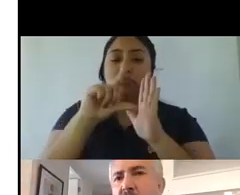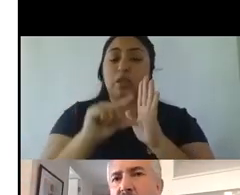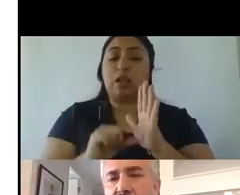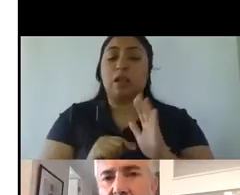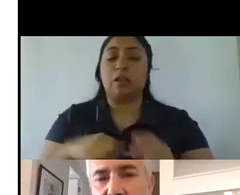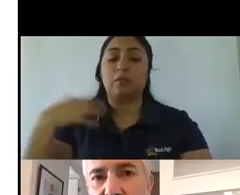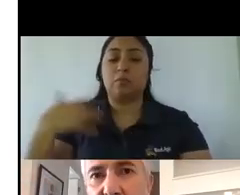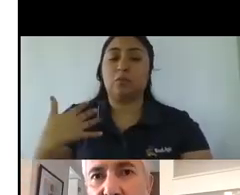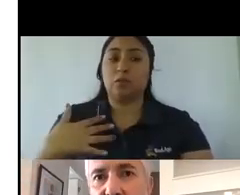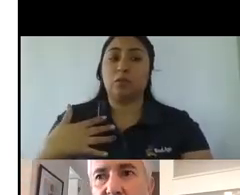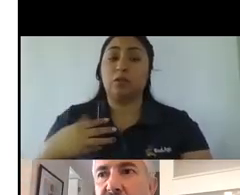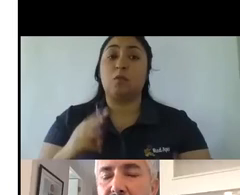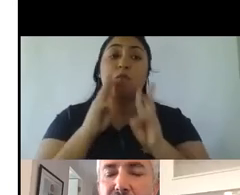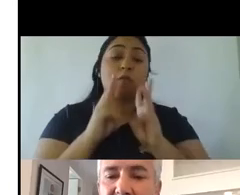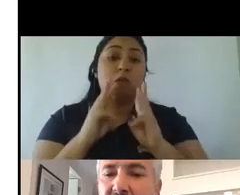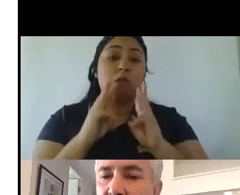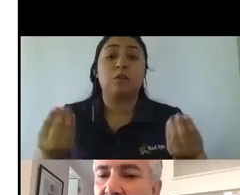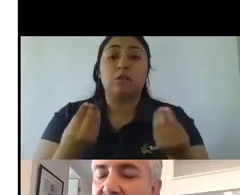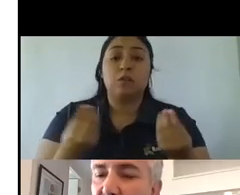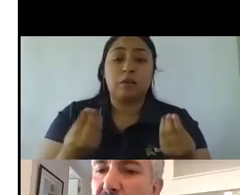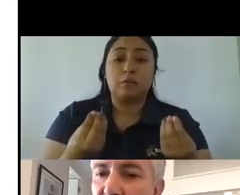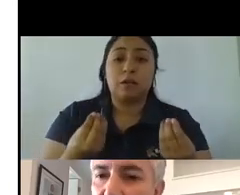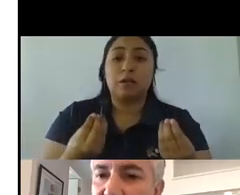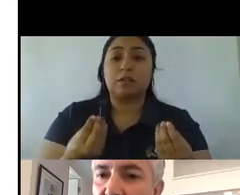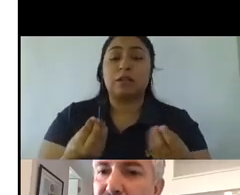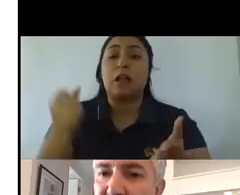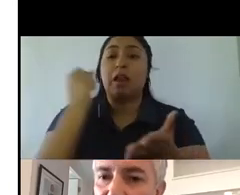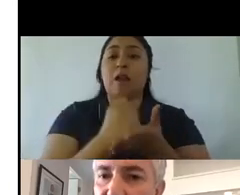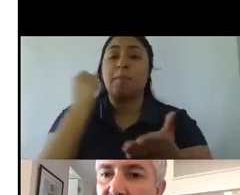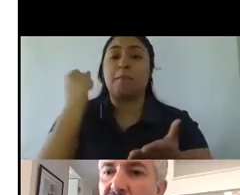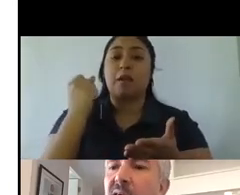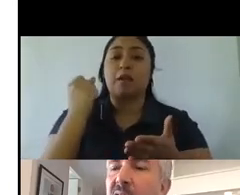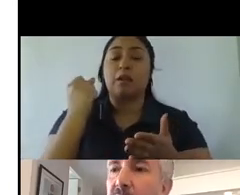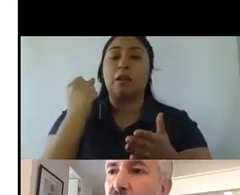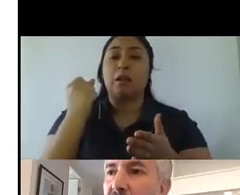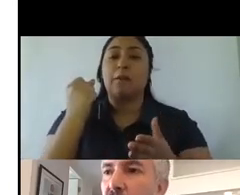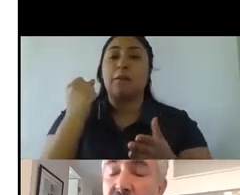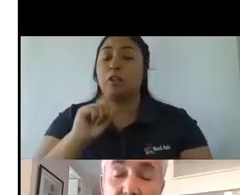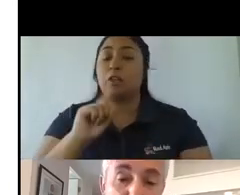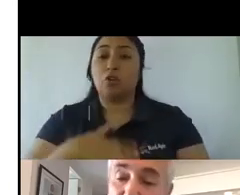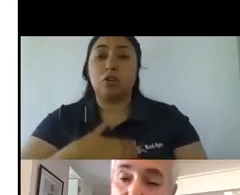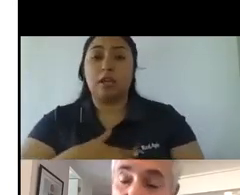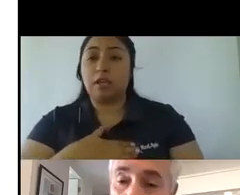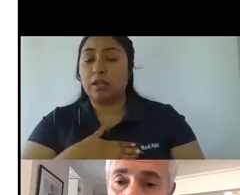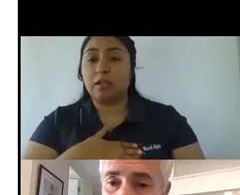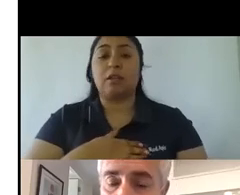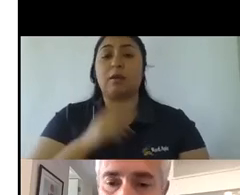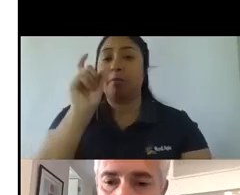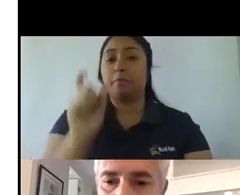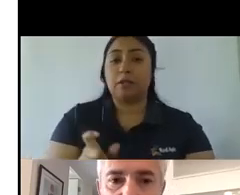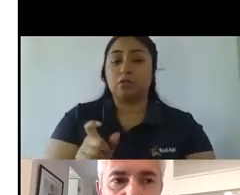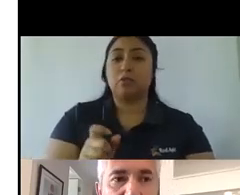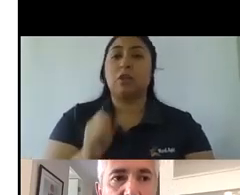yo dices wow chuta o sea las marcas entonces están siendo menos apreciadas menos queridas y por lo tanto y esto es nuestro rol como